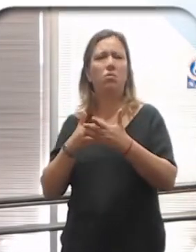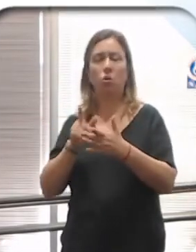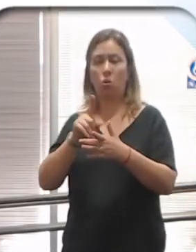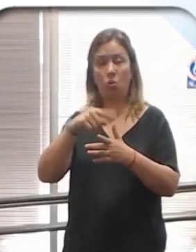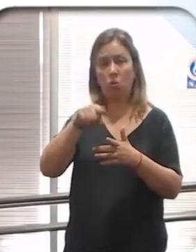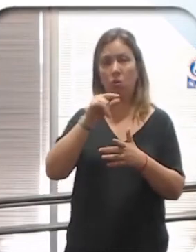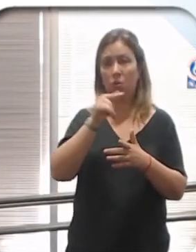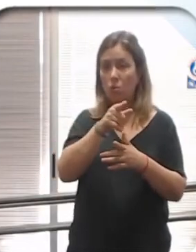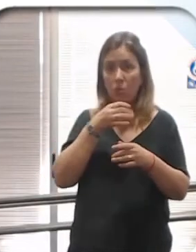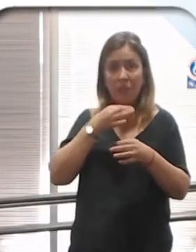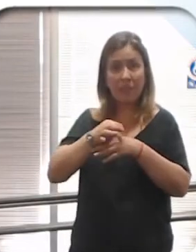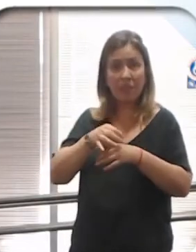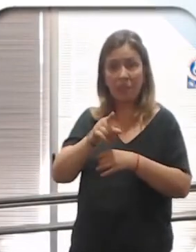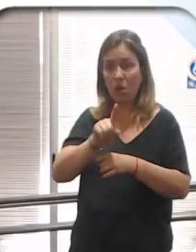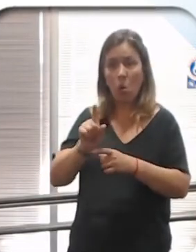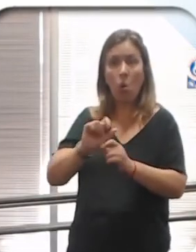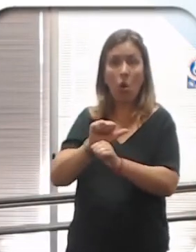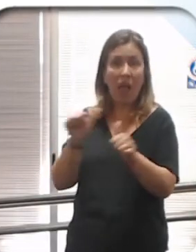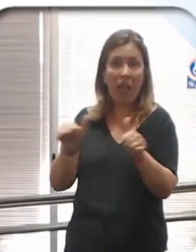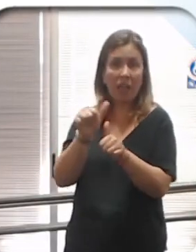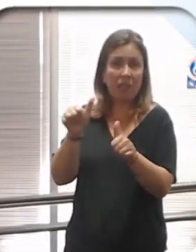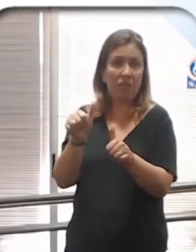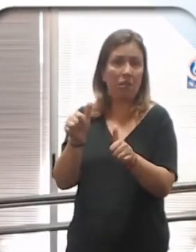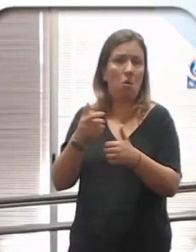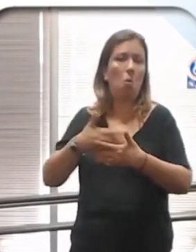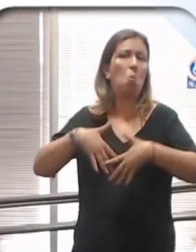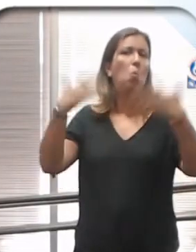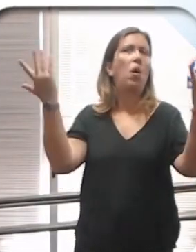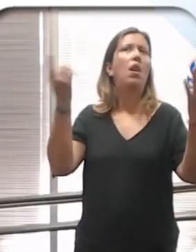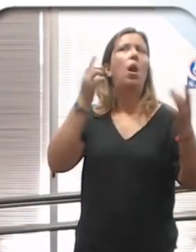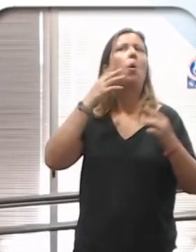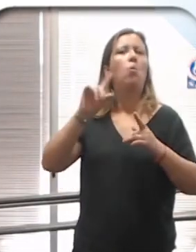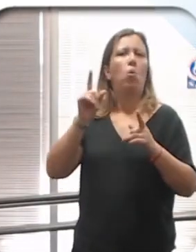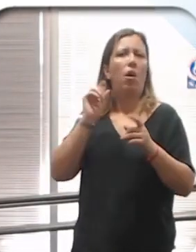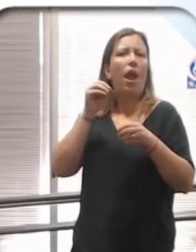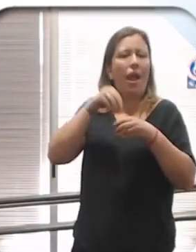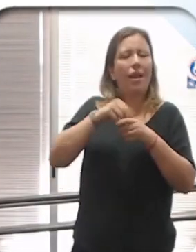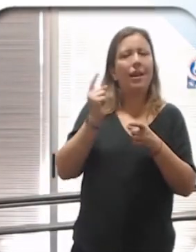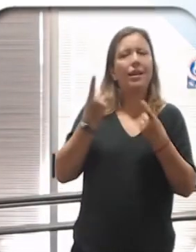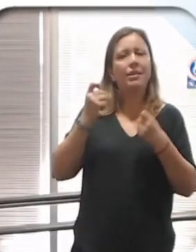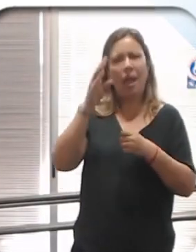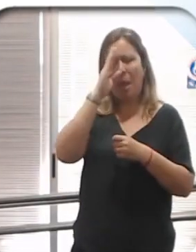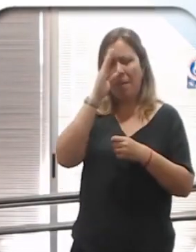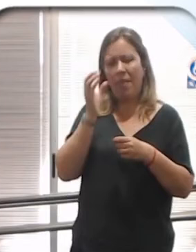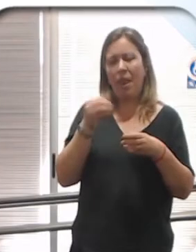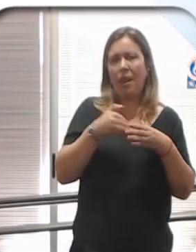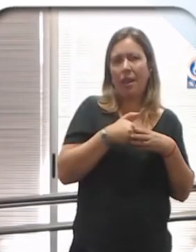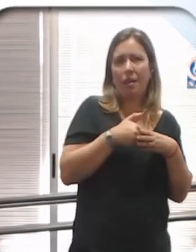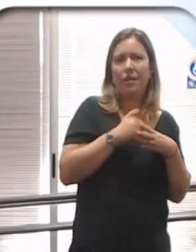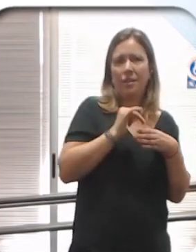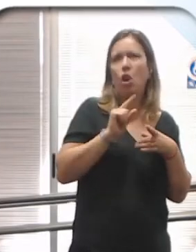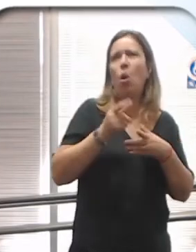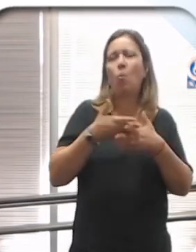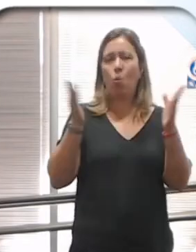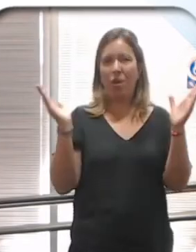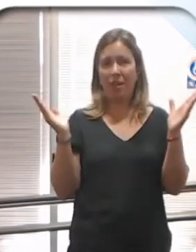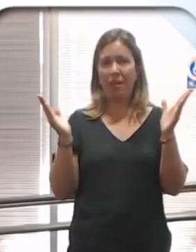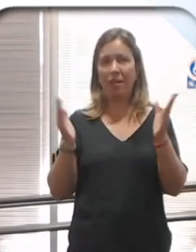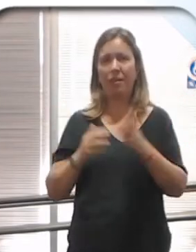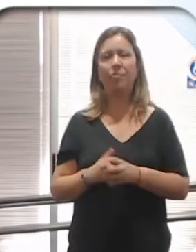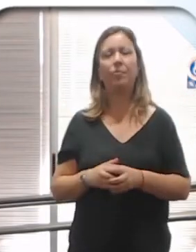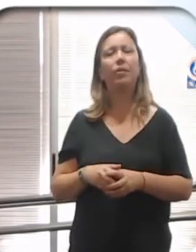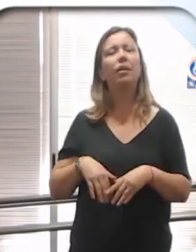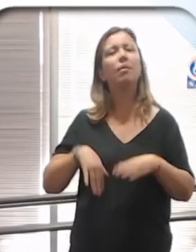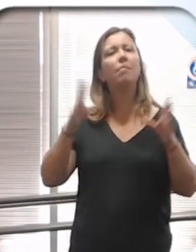si tú le enseñás que esto no se hace, no lo van a hacer tampoco ellos, porque tienen la capacidad de raciocinio. Y la